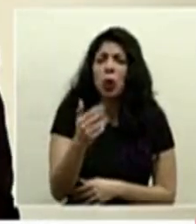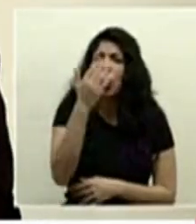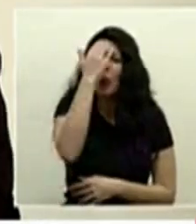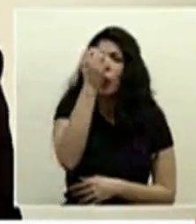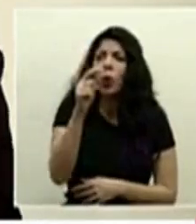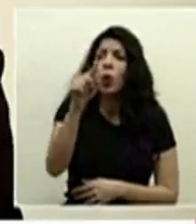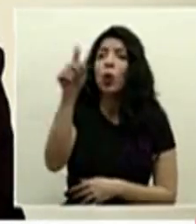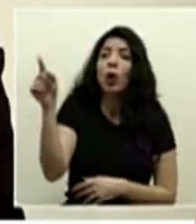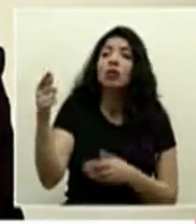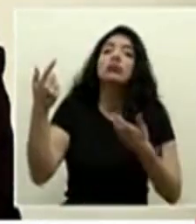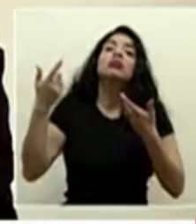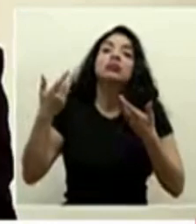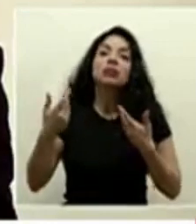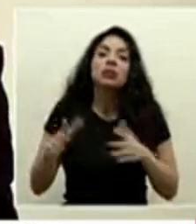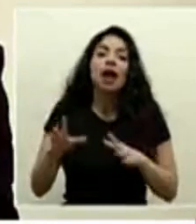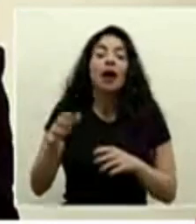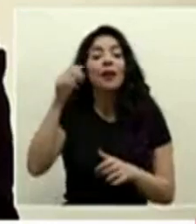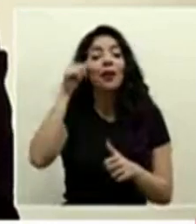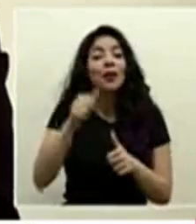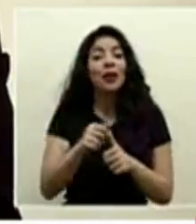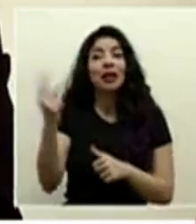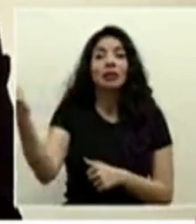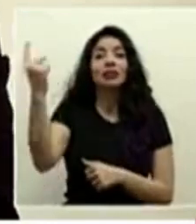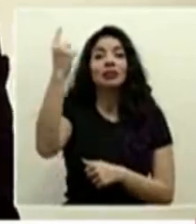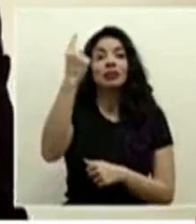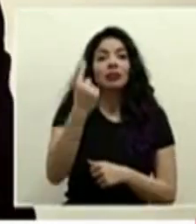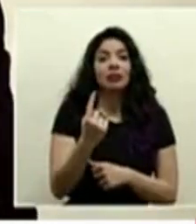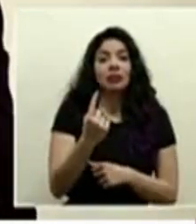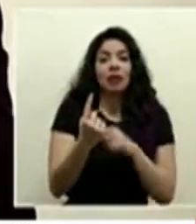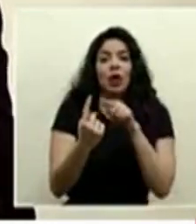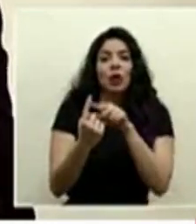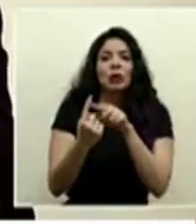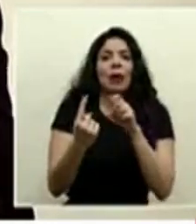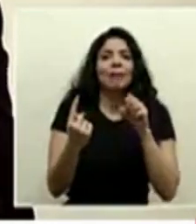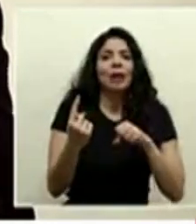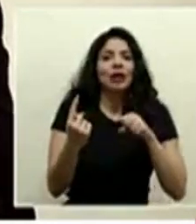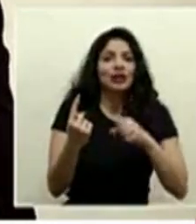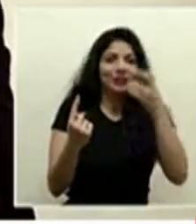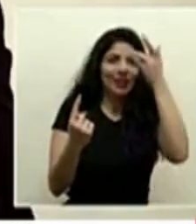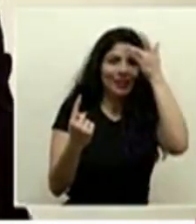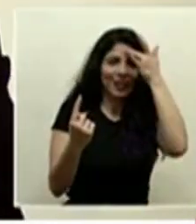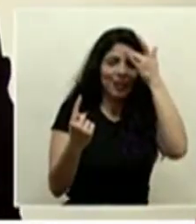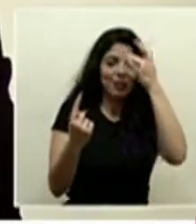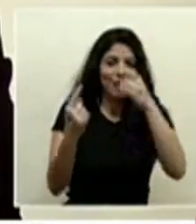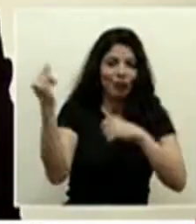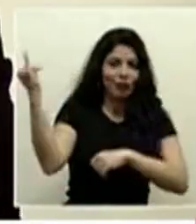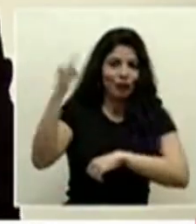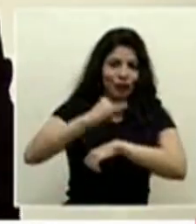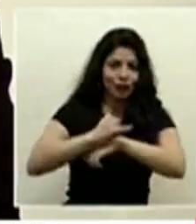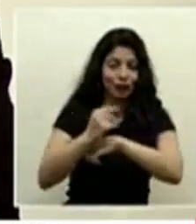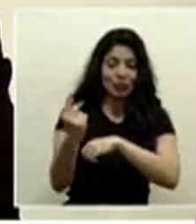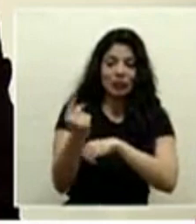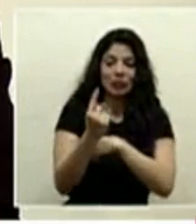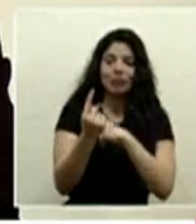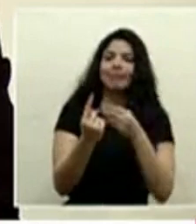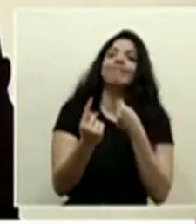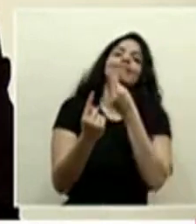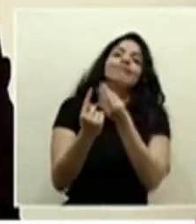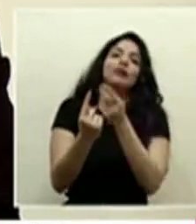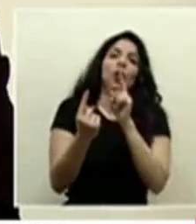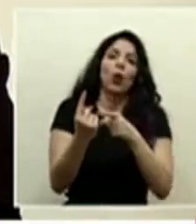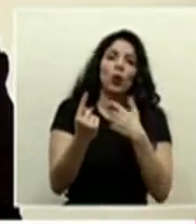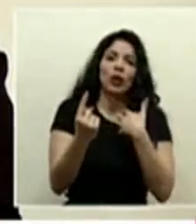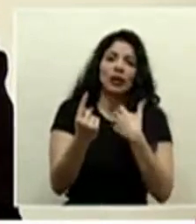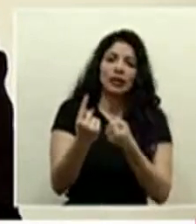ellos ya son recibidos recordemos ante una condición de usted ya viene potencialmente infectado entonces se les recibe inmediatamente con una orden